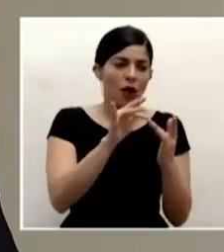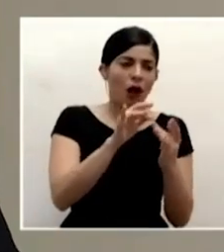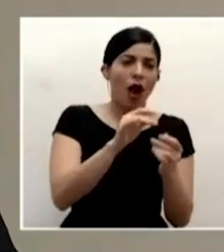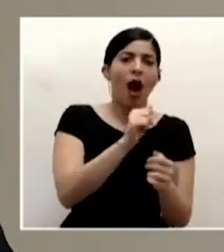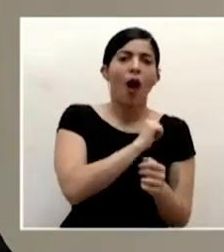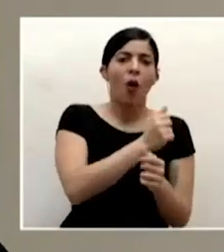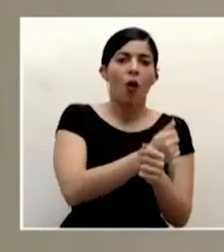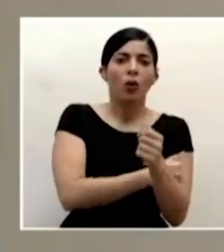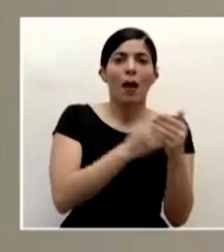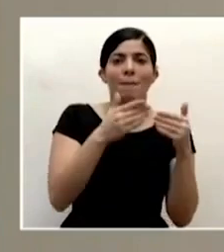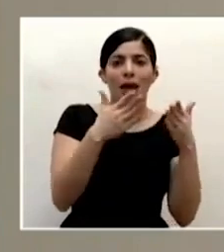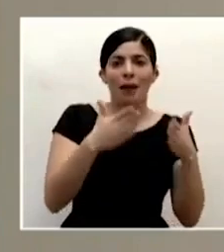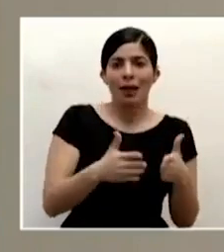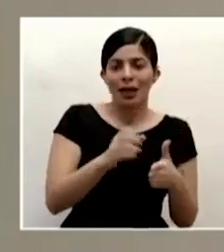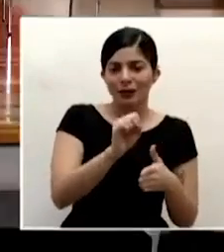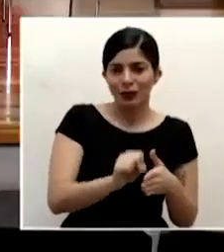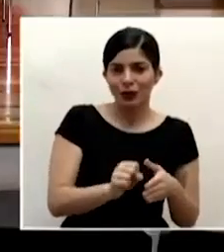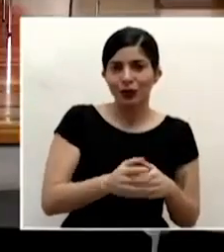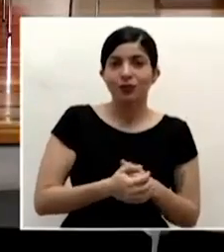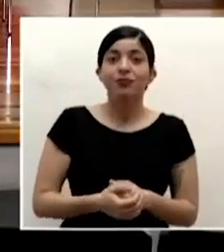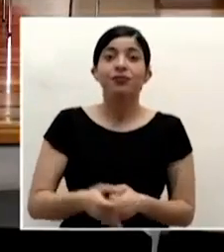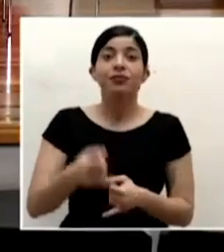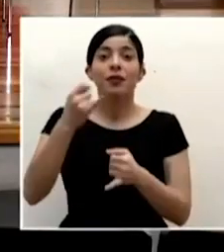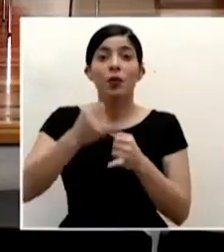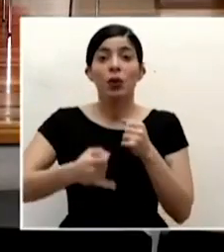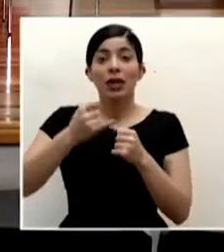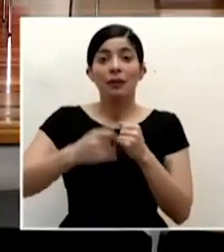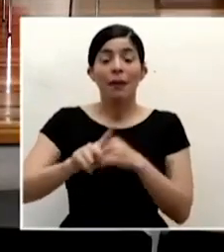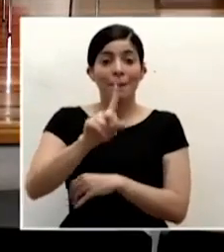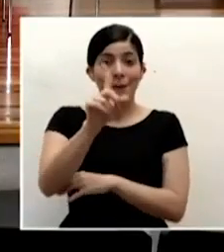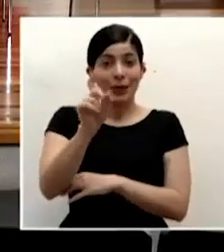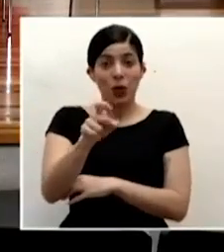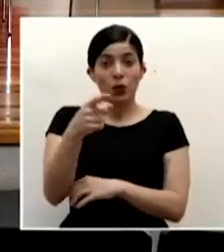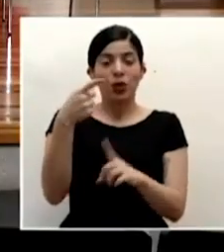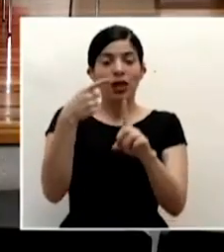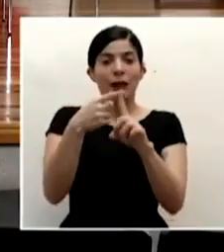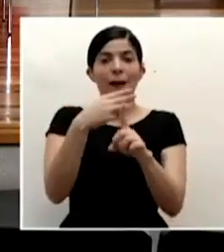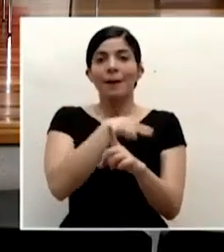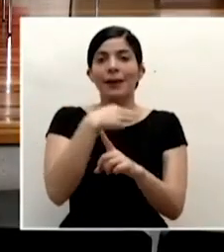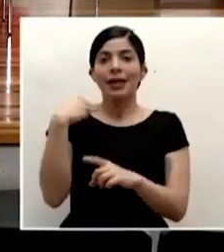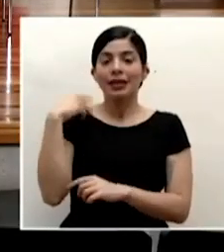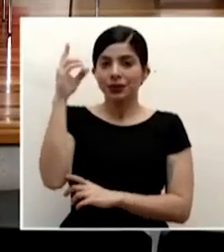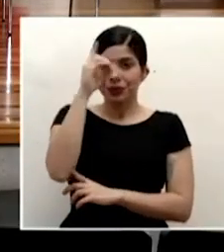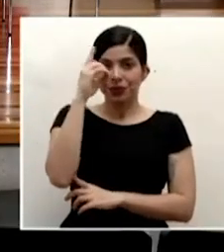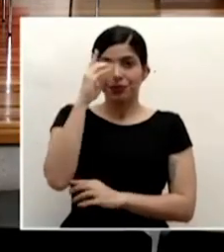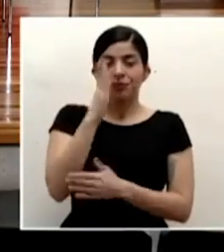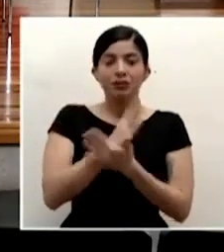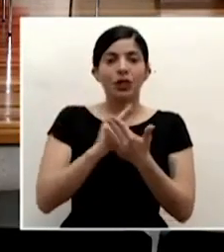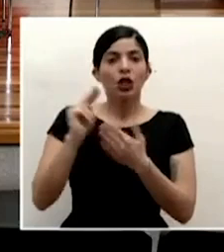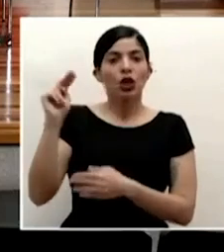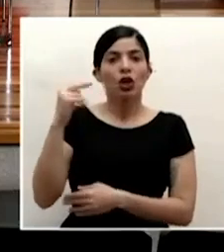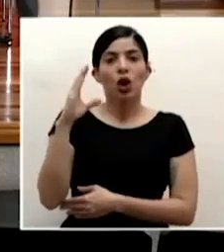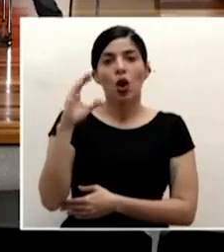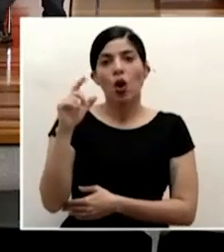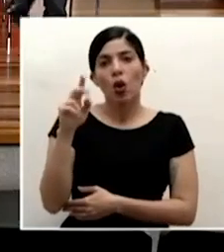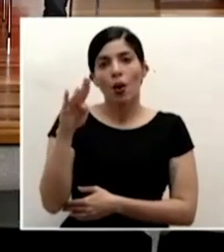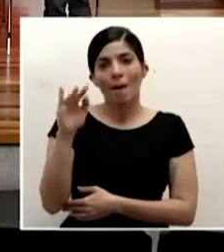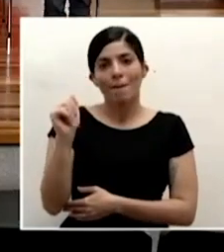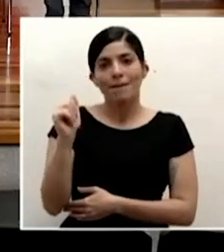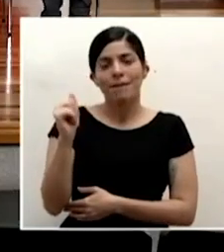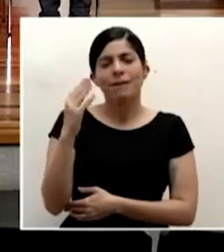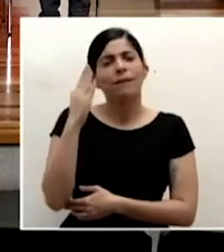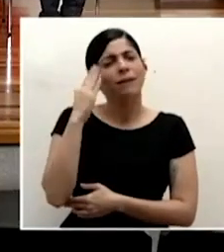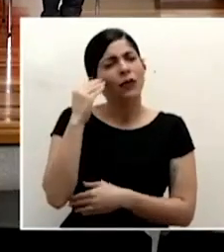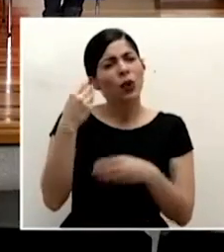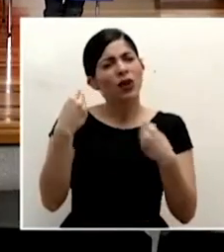panameñas en el sur finalizamos la última consulta para el ministro salas de noticias columbia porque